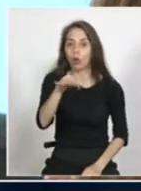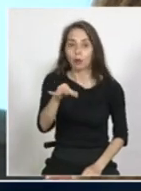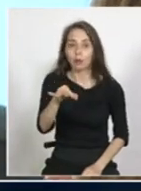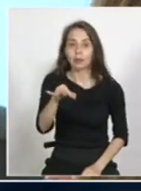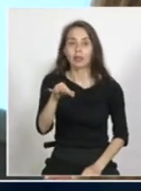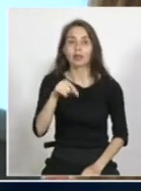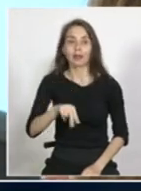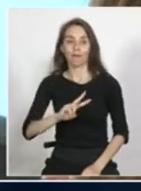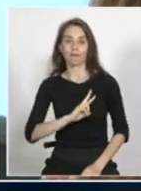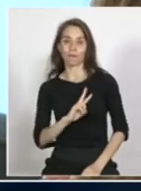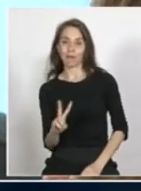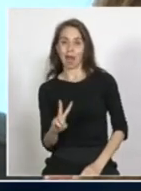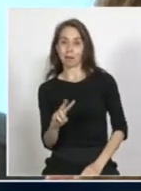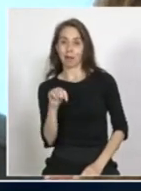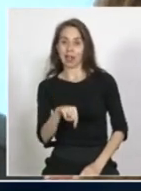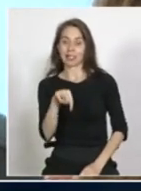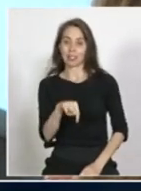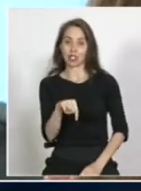bueno estamos en Valparaíso